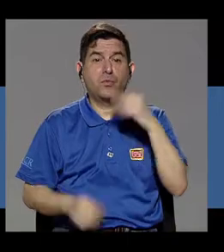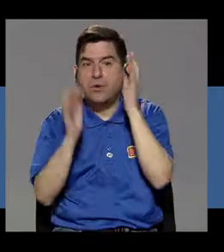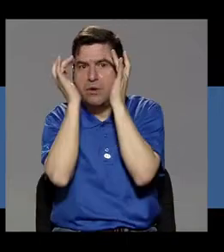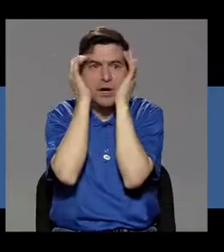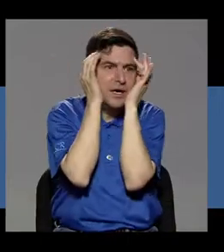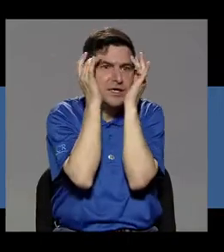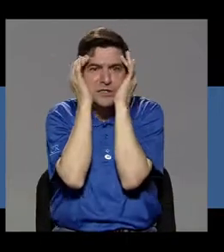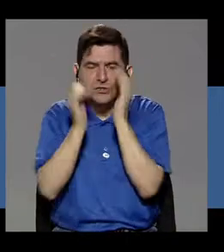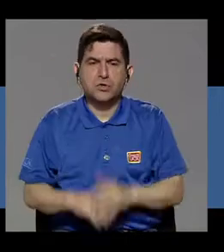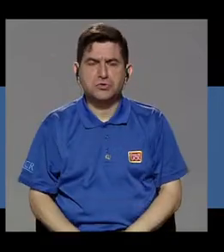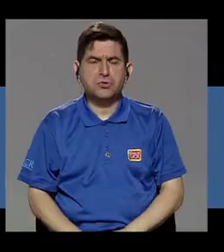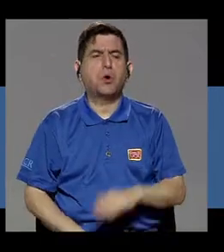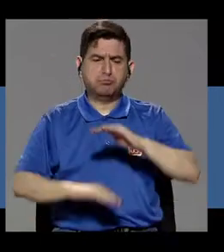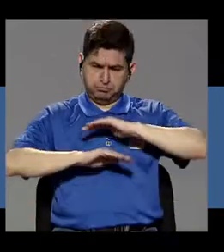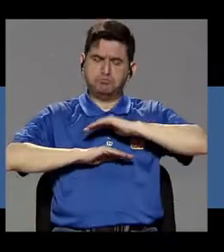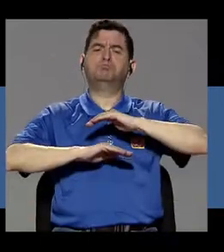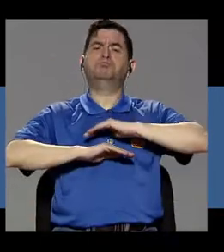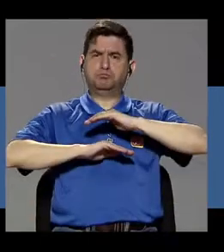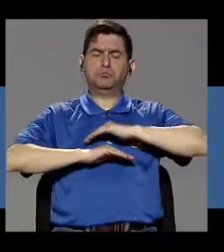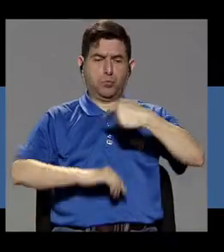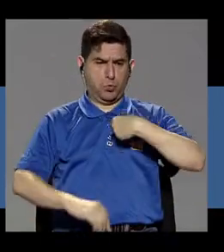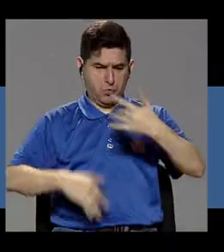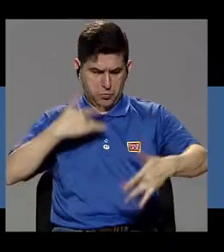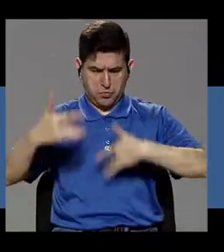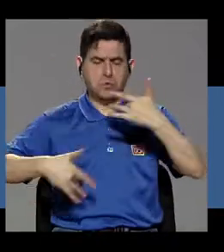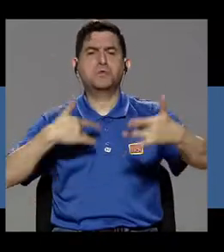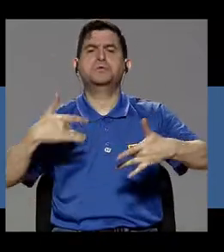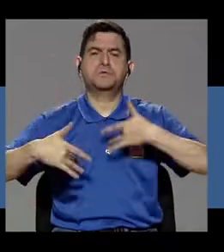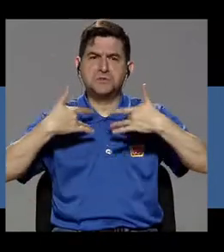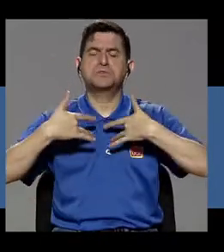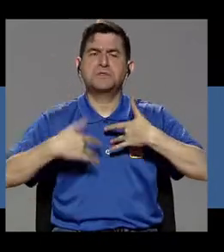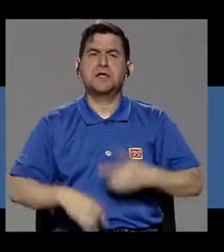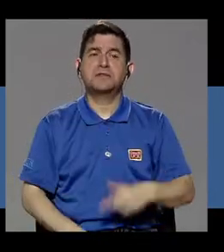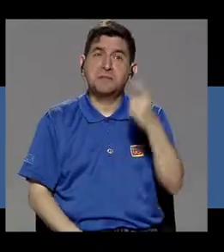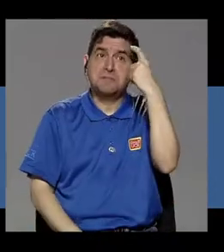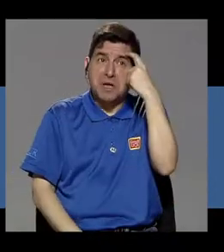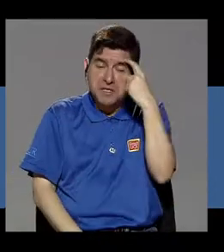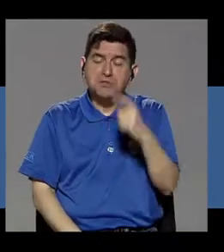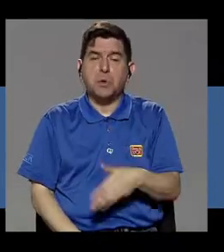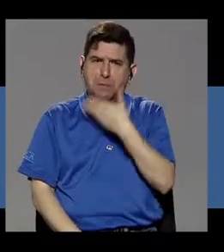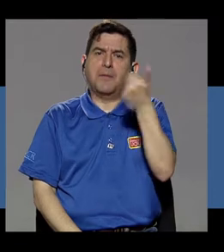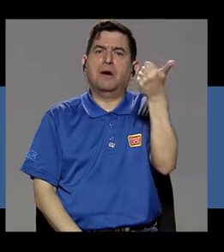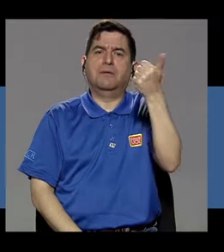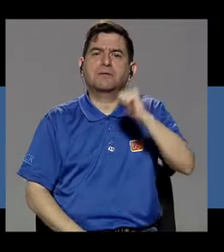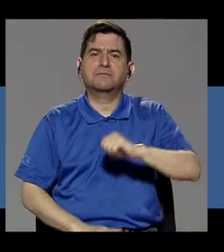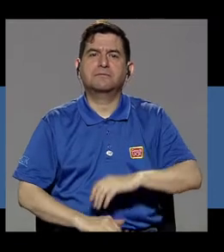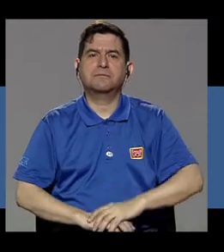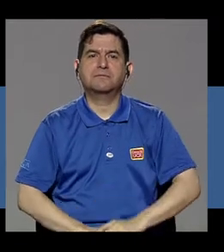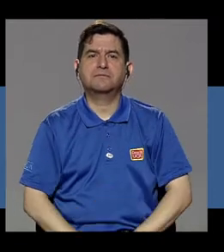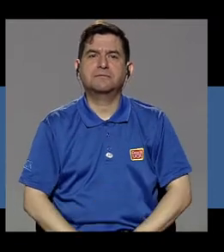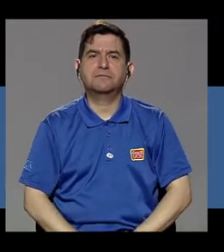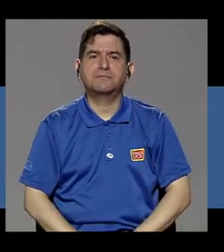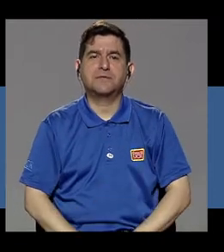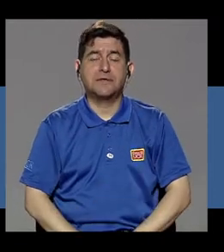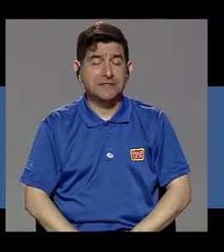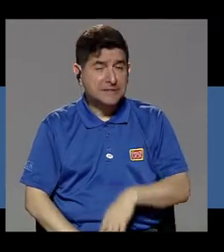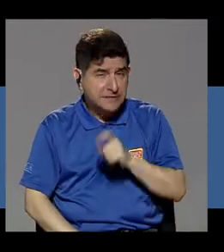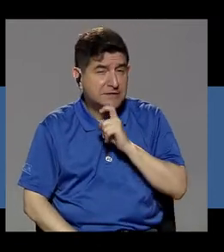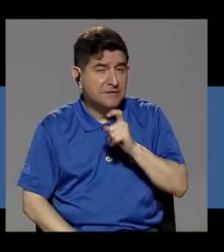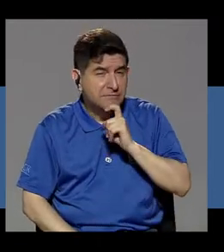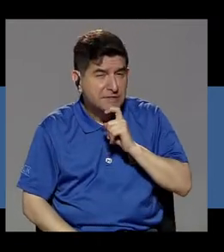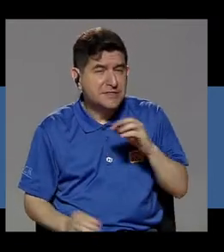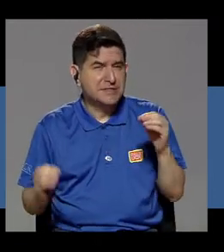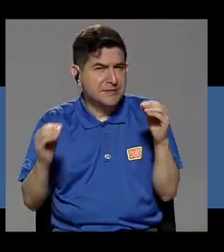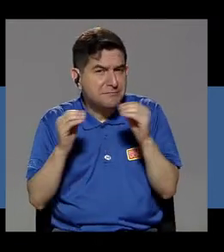ansioso, creo que es bastante satisfactorio y lo hace a uno sentir, pues, yo pienso que bastante mejor. Bueno, lo más difícil